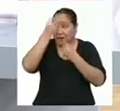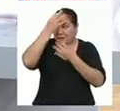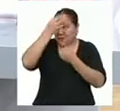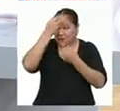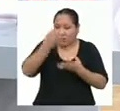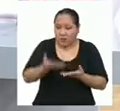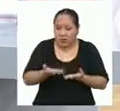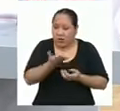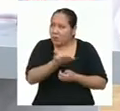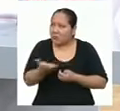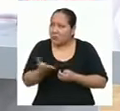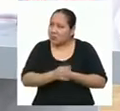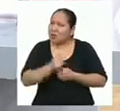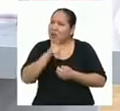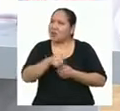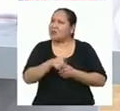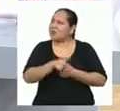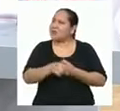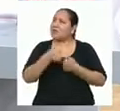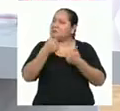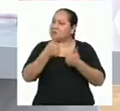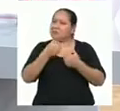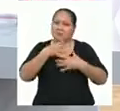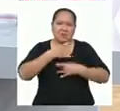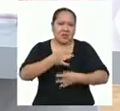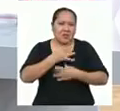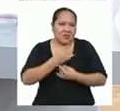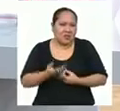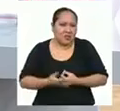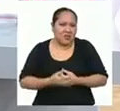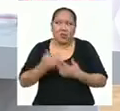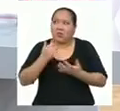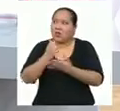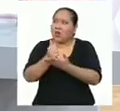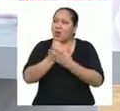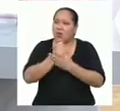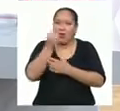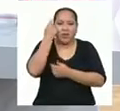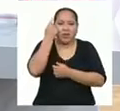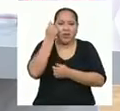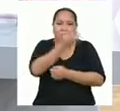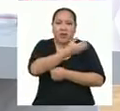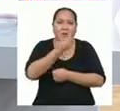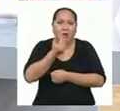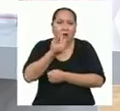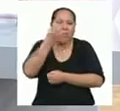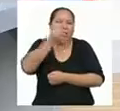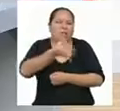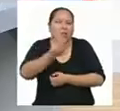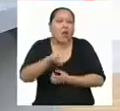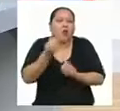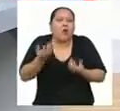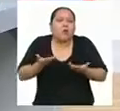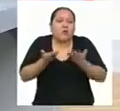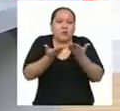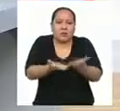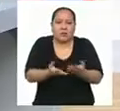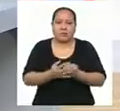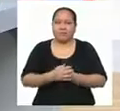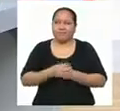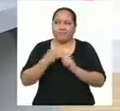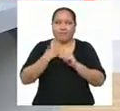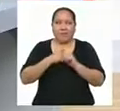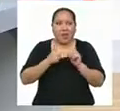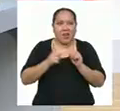e incertidumbre es realmente muy interesante y nos permite comprender mejor la realidad. Sin